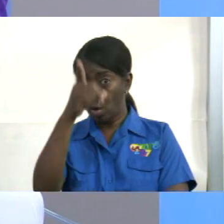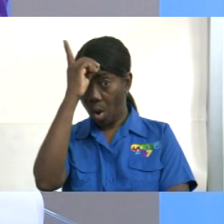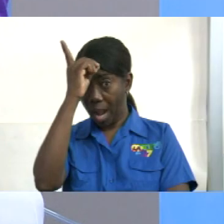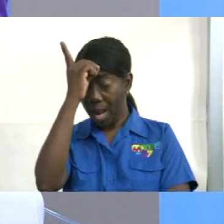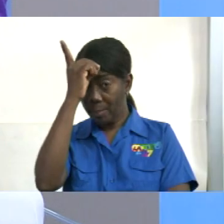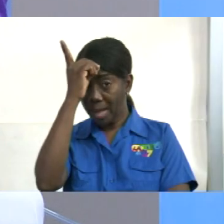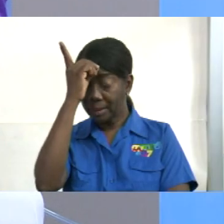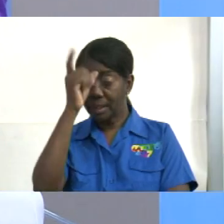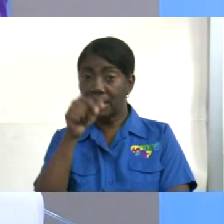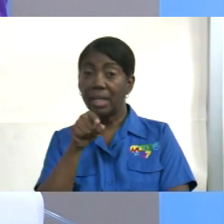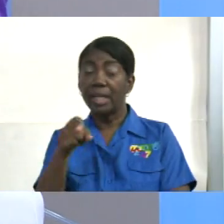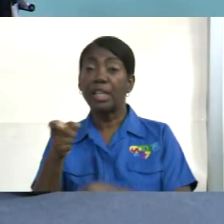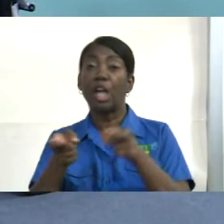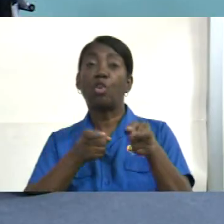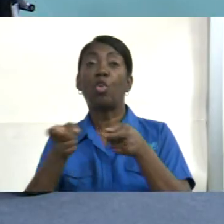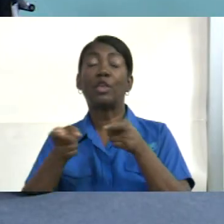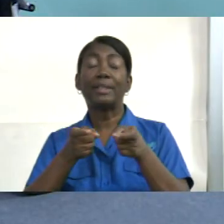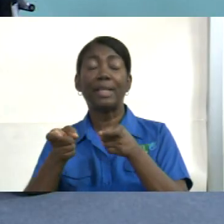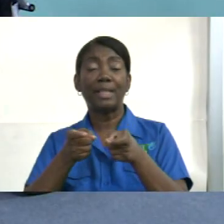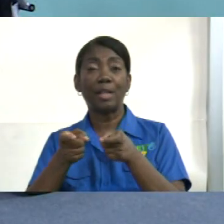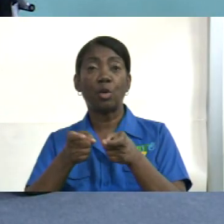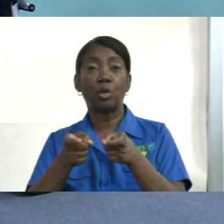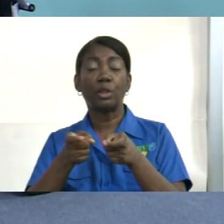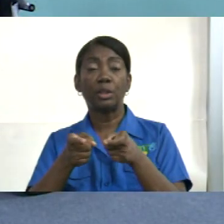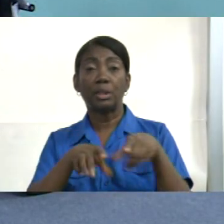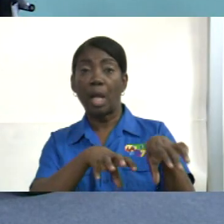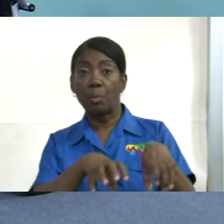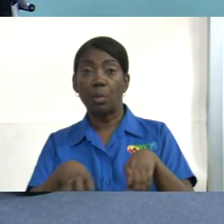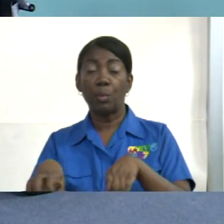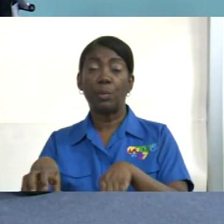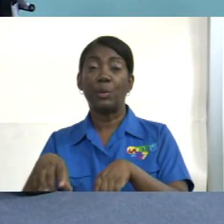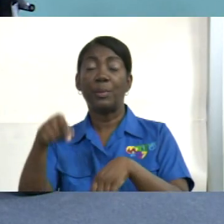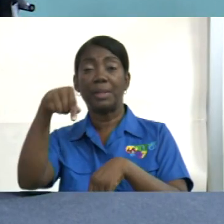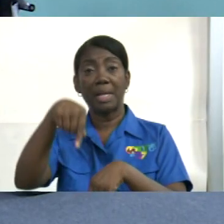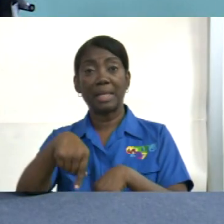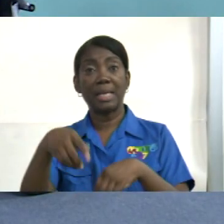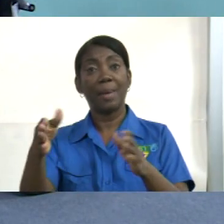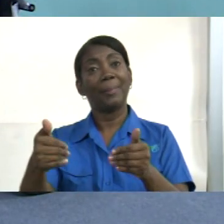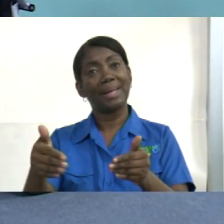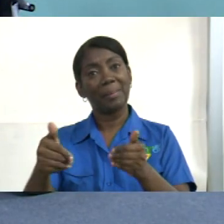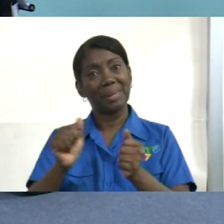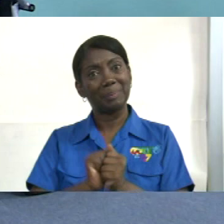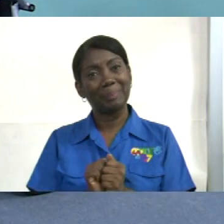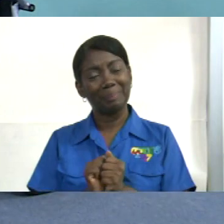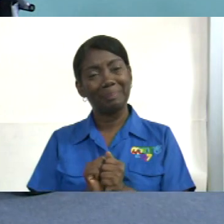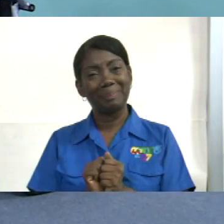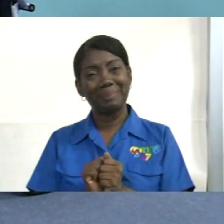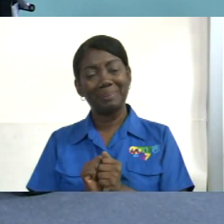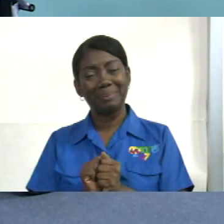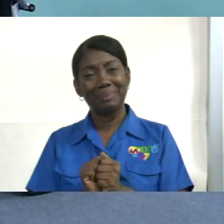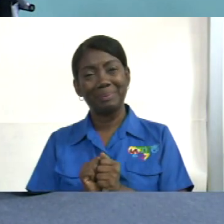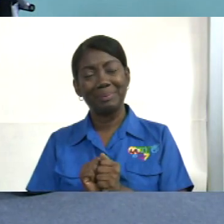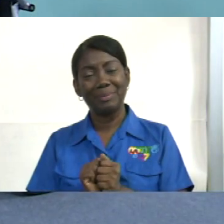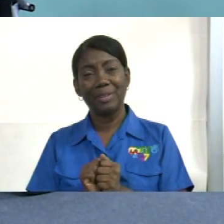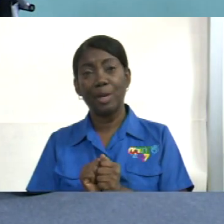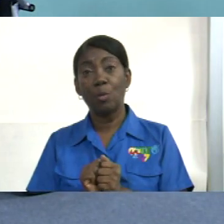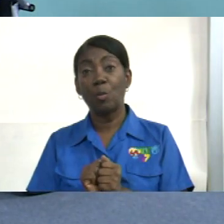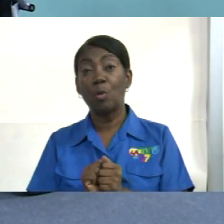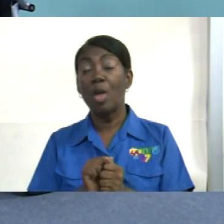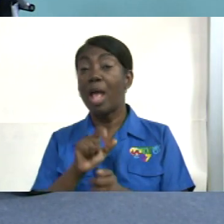y es el coordinador del movimiento en Panamá es un liturgista